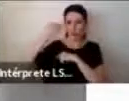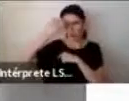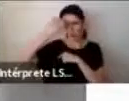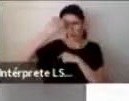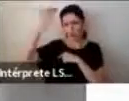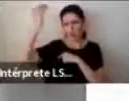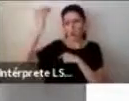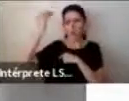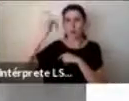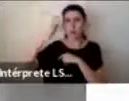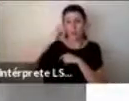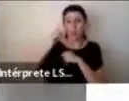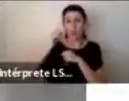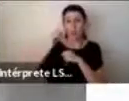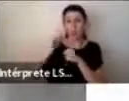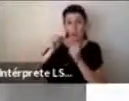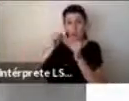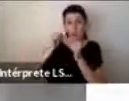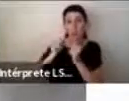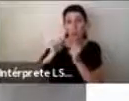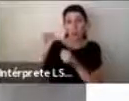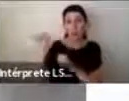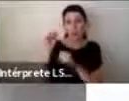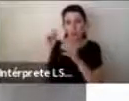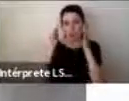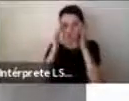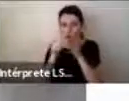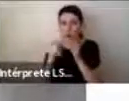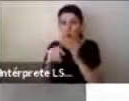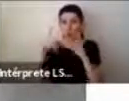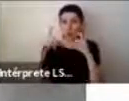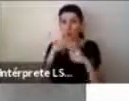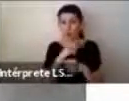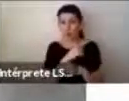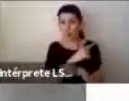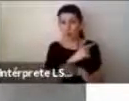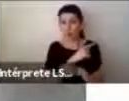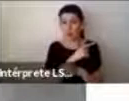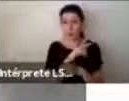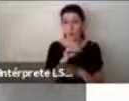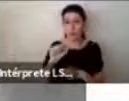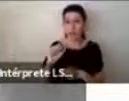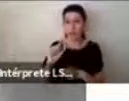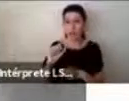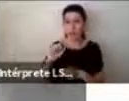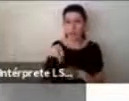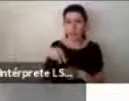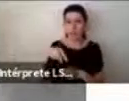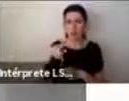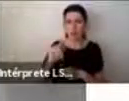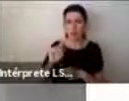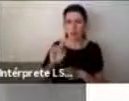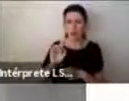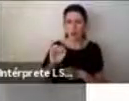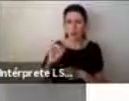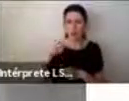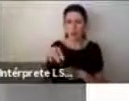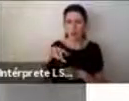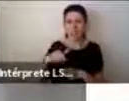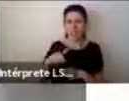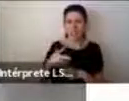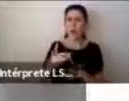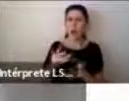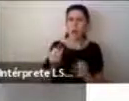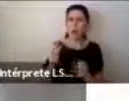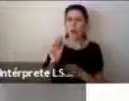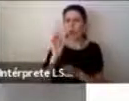pueden tener autismo, por ejemplo, la foto que vemos a la derecha de Alan Turing, donde al final ser un poco excéntrico y ser